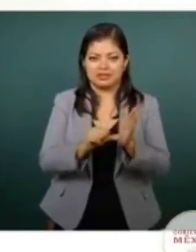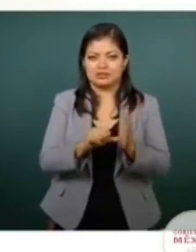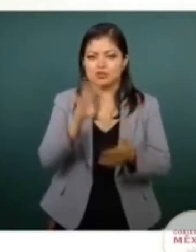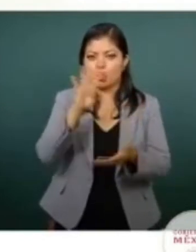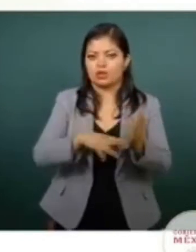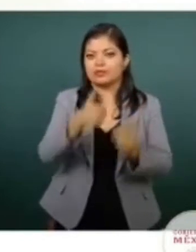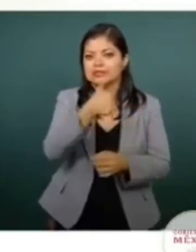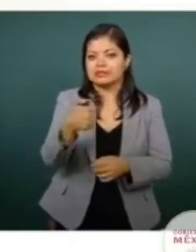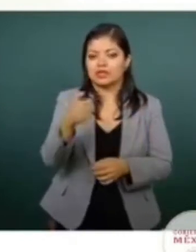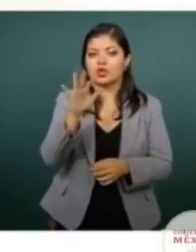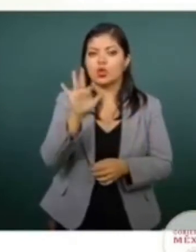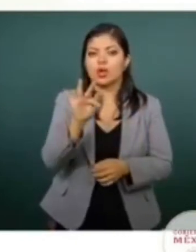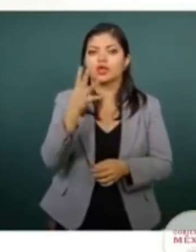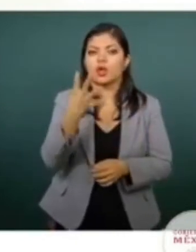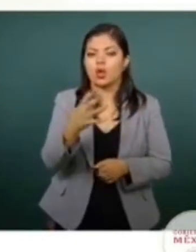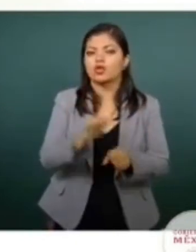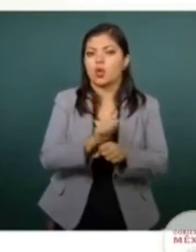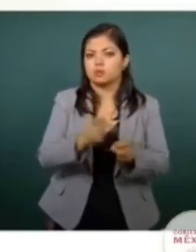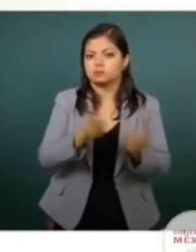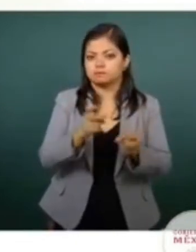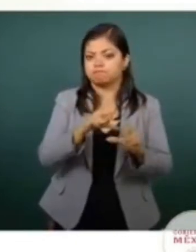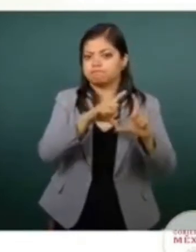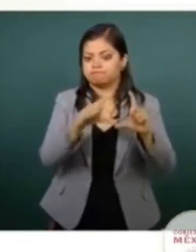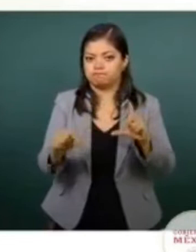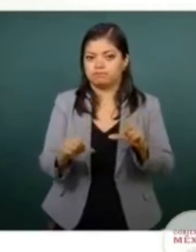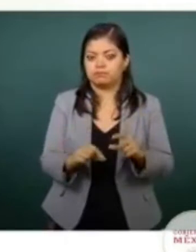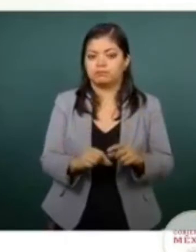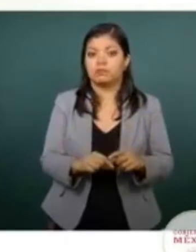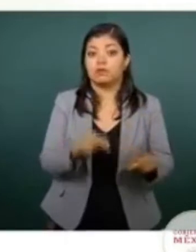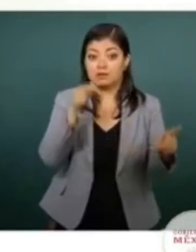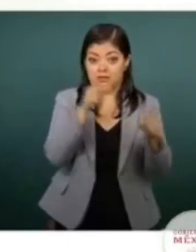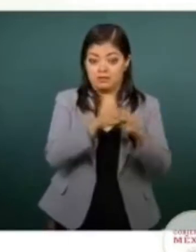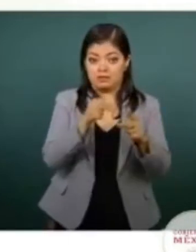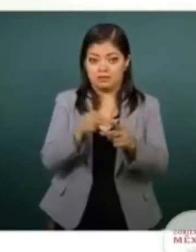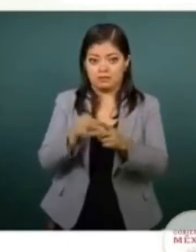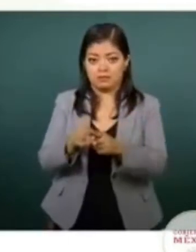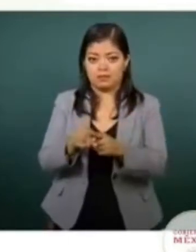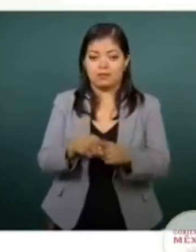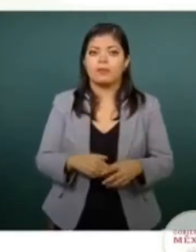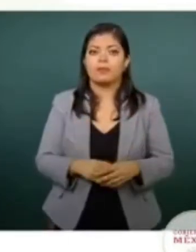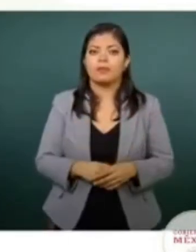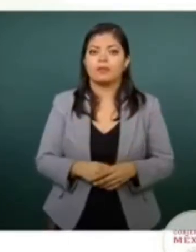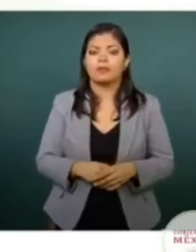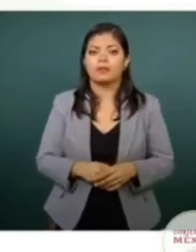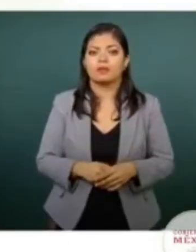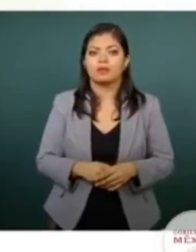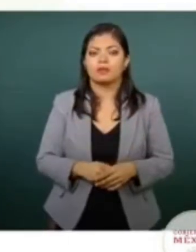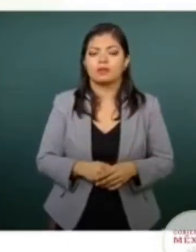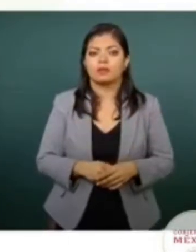644. En homicidios dolosos, del